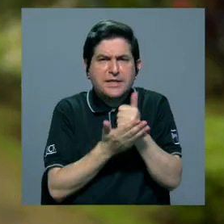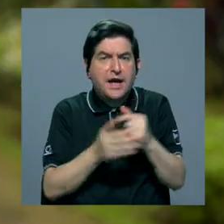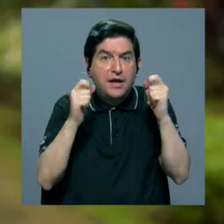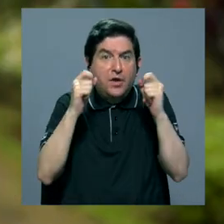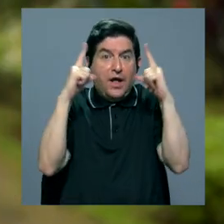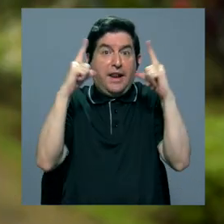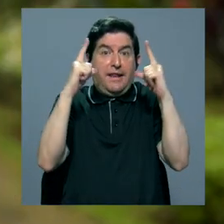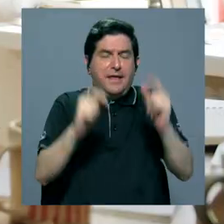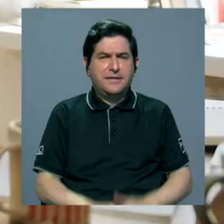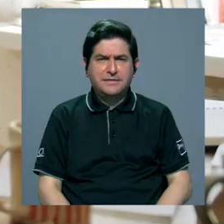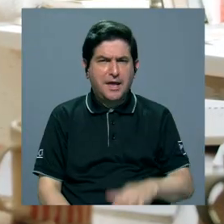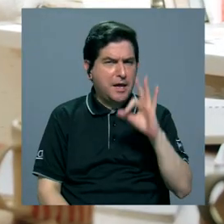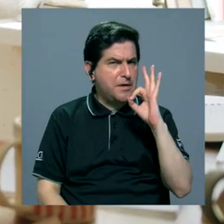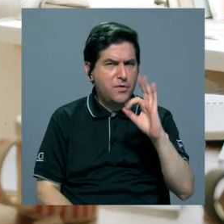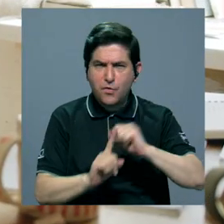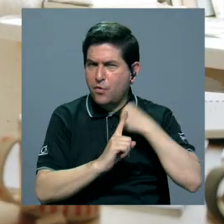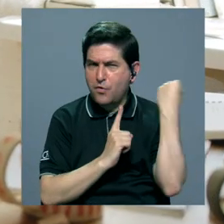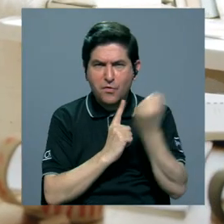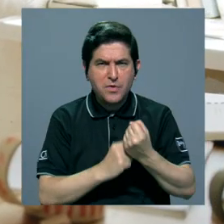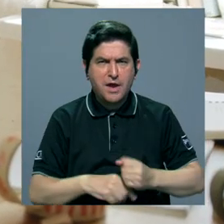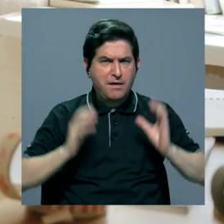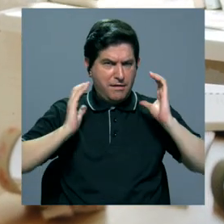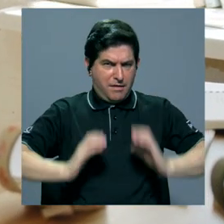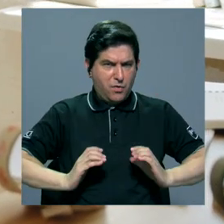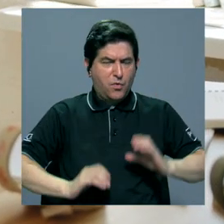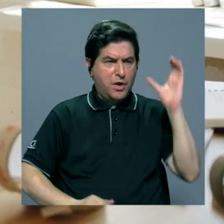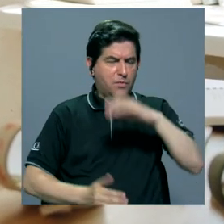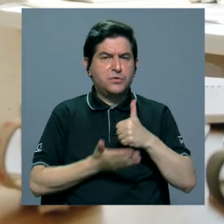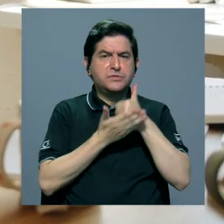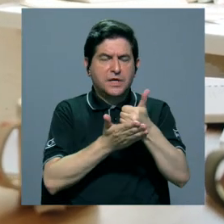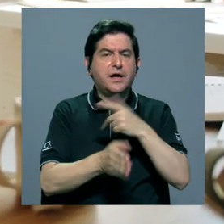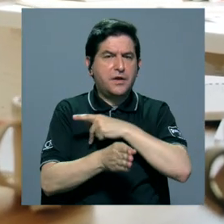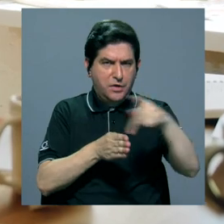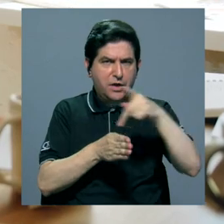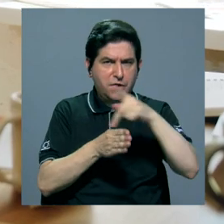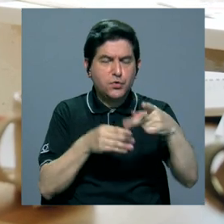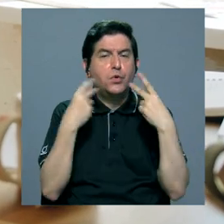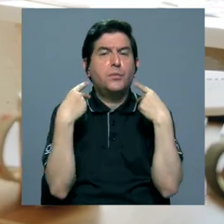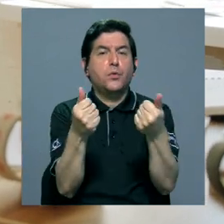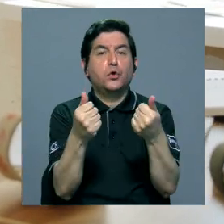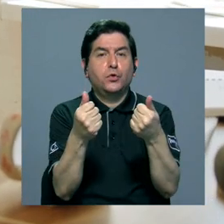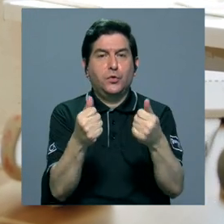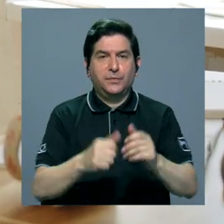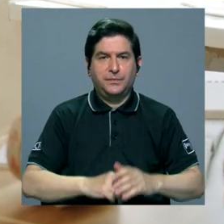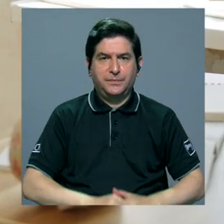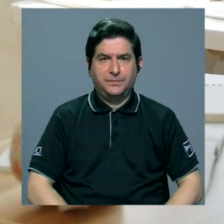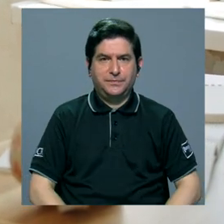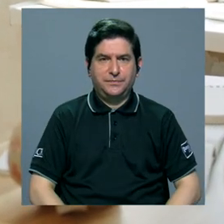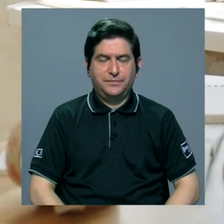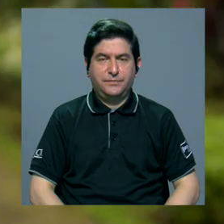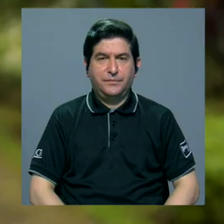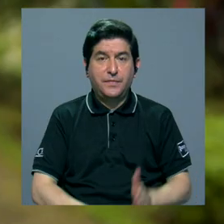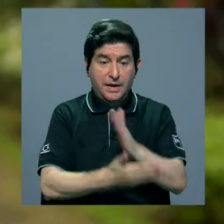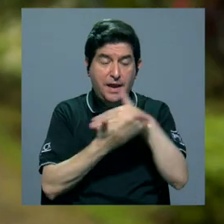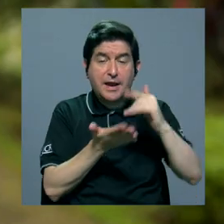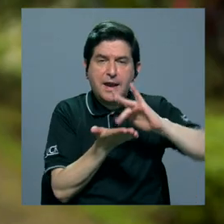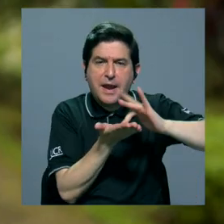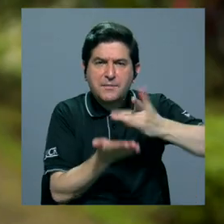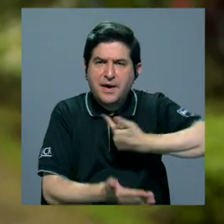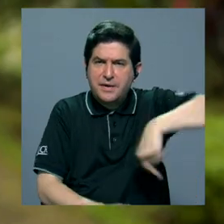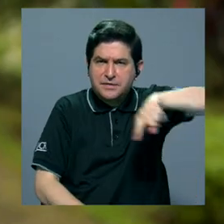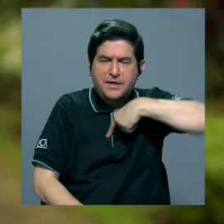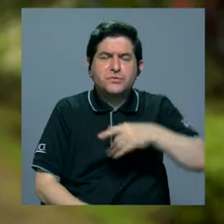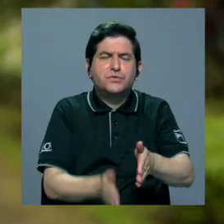alerta en que algo no está bien en mi organismo, buscar ayuda profesional lo más pronto posible. Desde la parte de farmacia nosotros